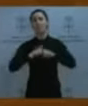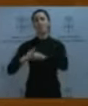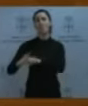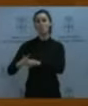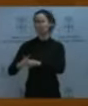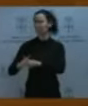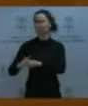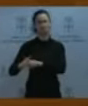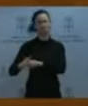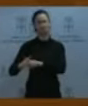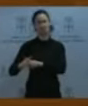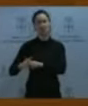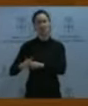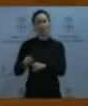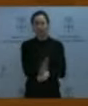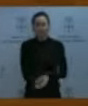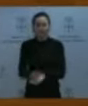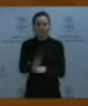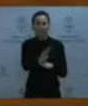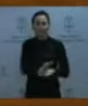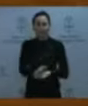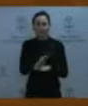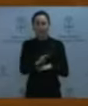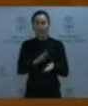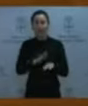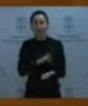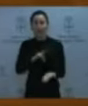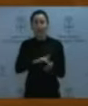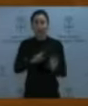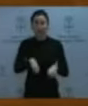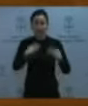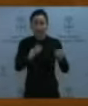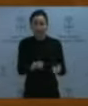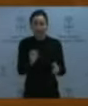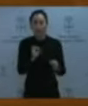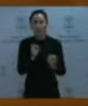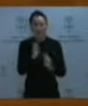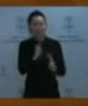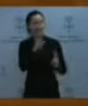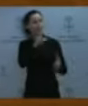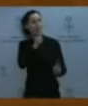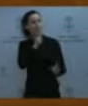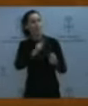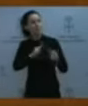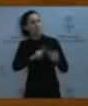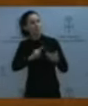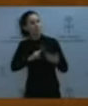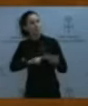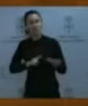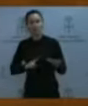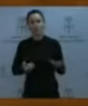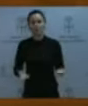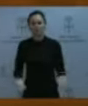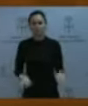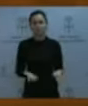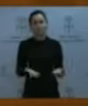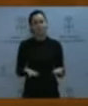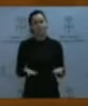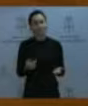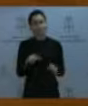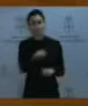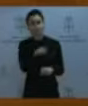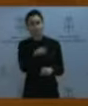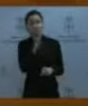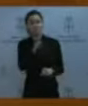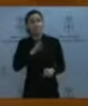sino precisamente el mantenimiento de lo que se haya hecho con ese piso, cómo me lo encuentro, etcétera, etcétera. Por lo tanto, usted lo ha dicho,